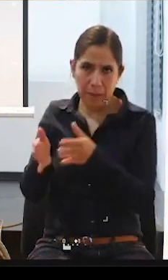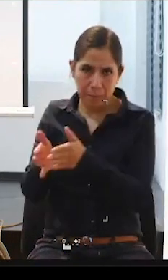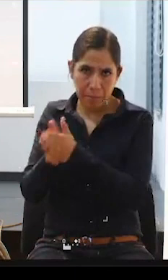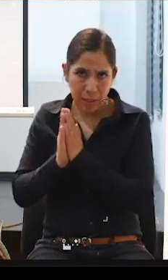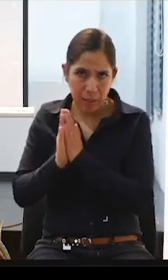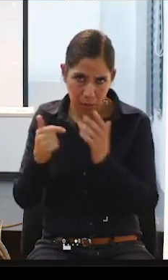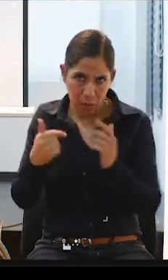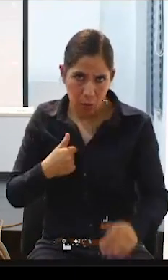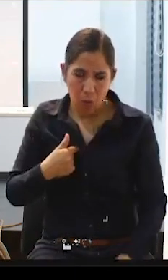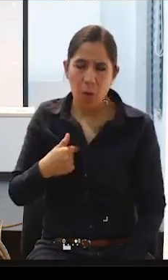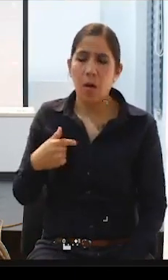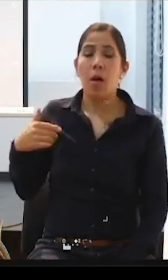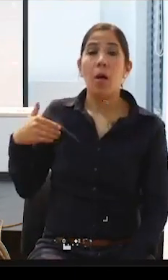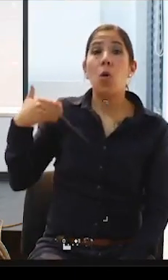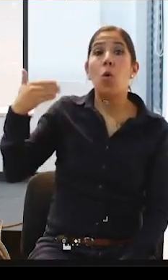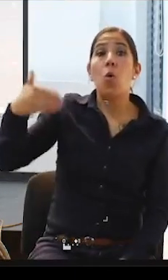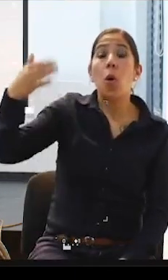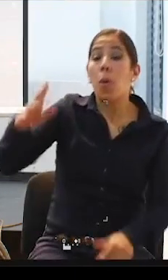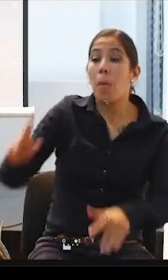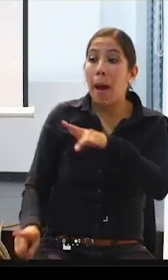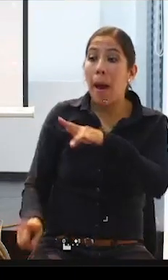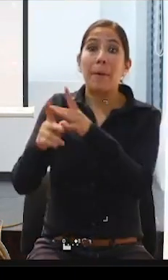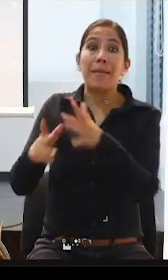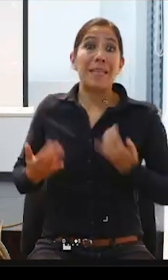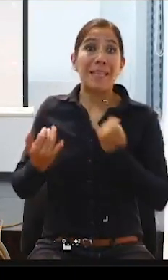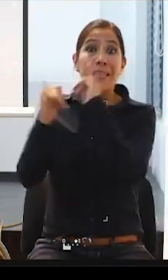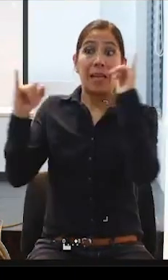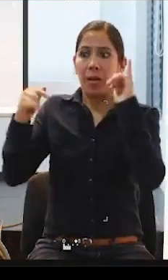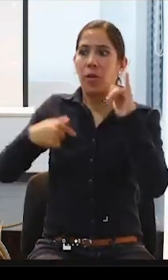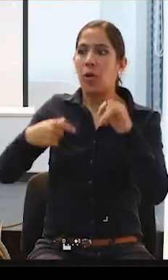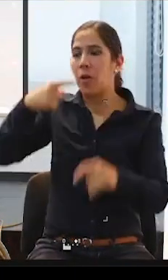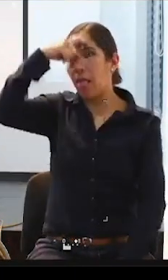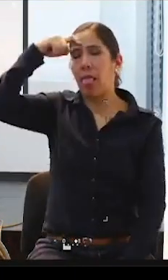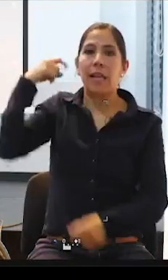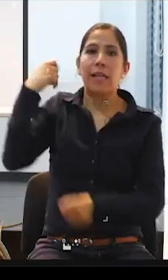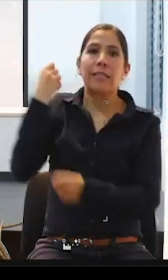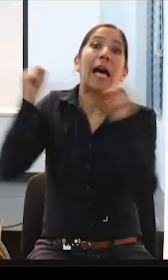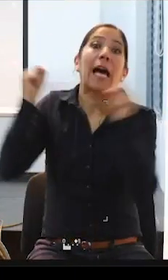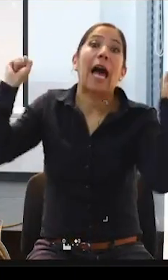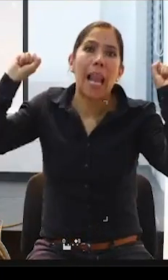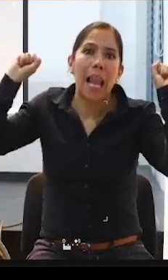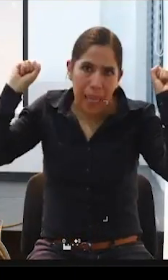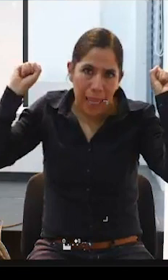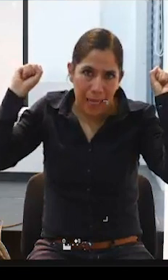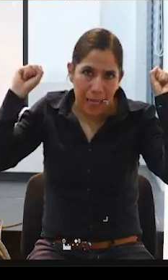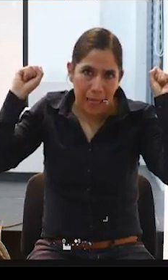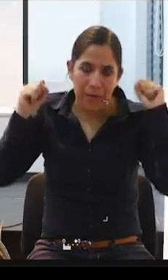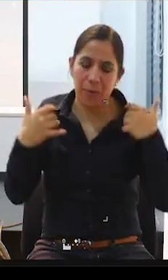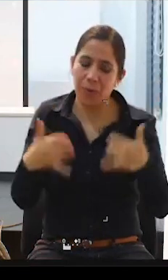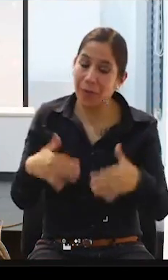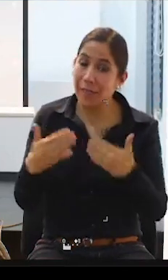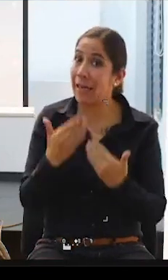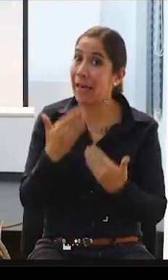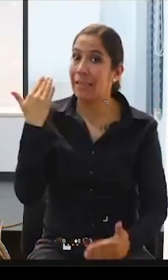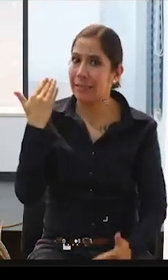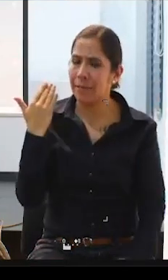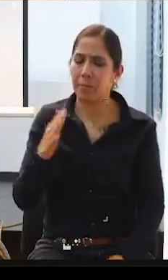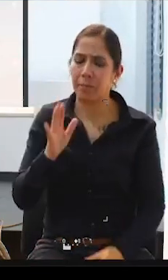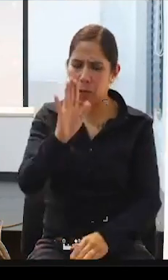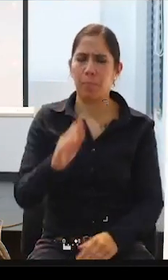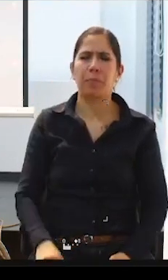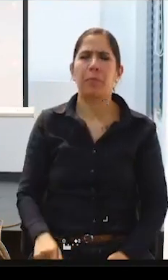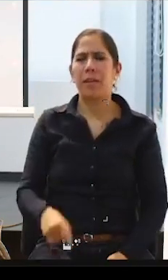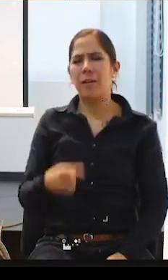de vida independiente y me salvé por los pelos, me salvé por los pelos, pero, ¿qué diferencia hay entre personas